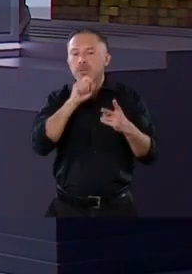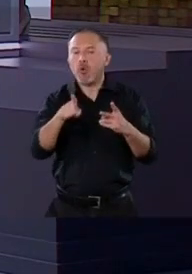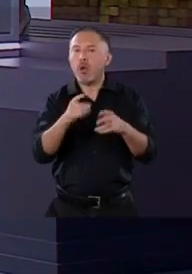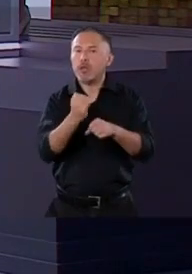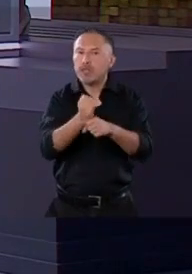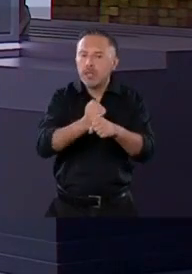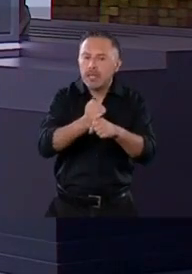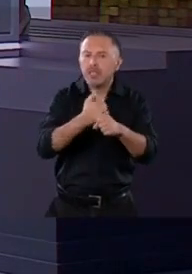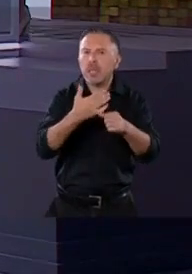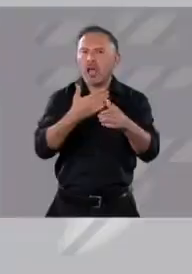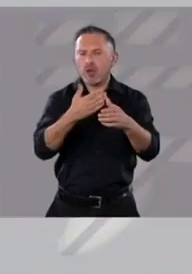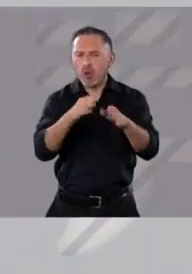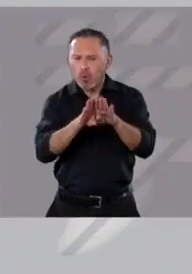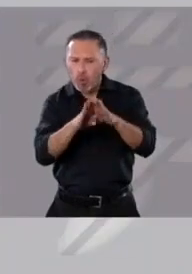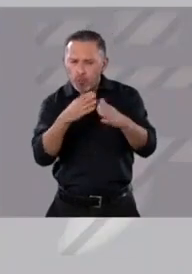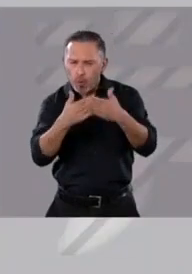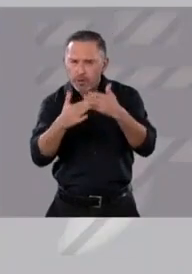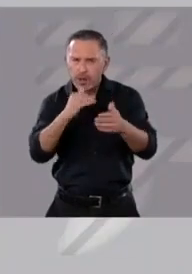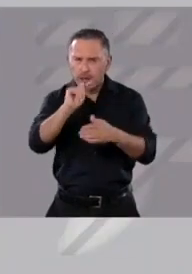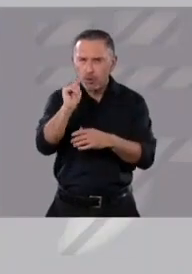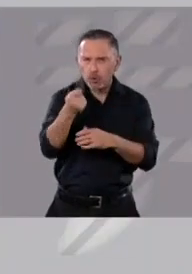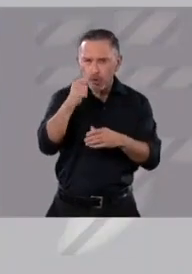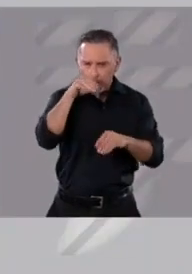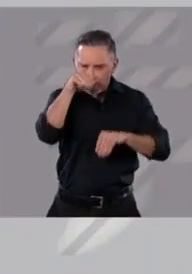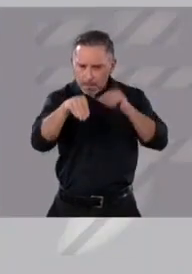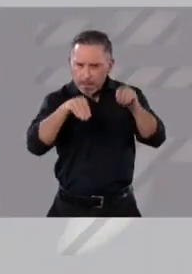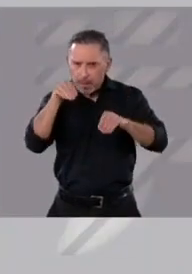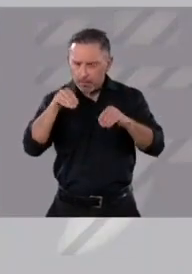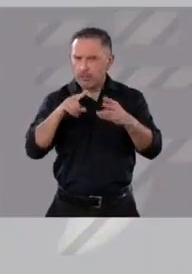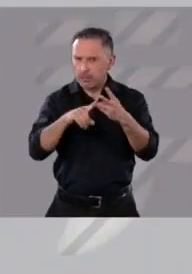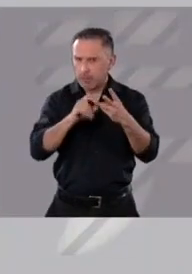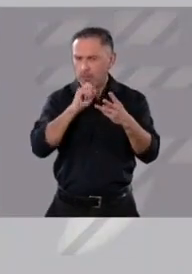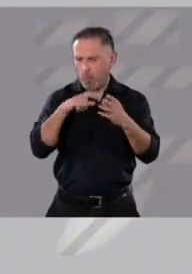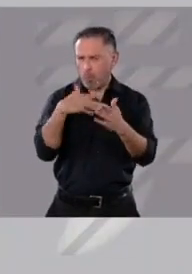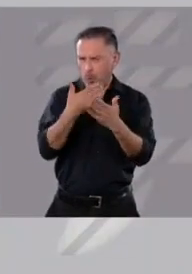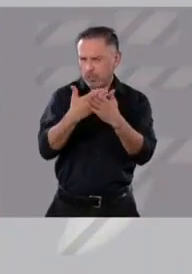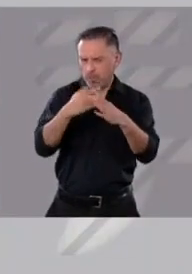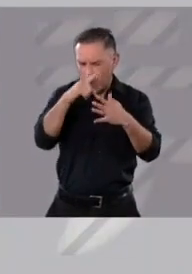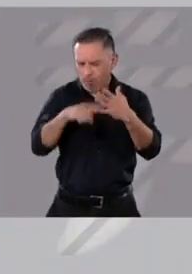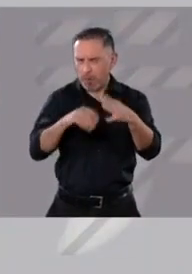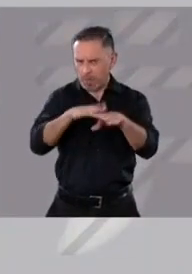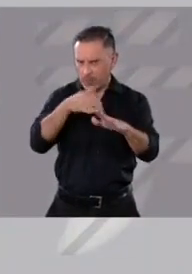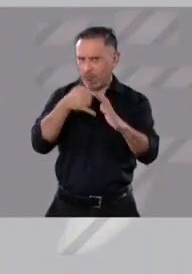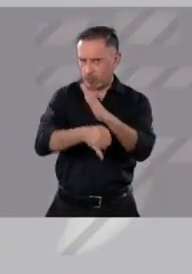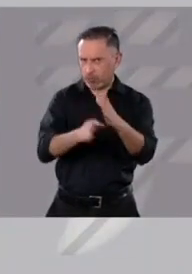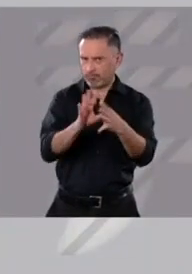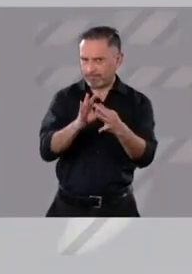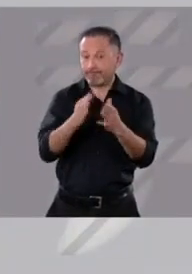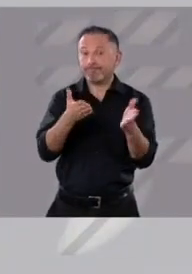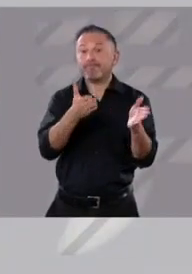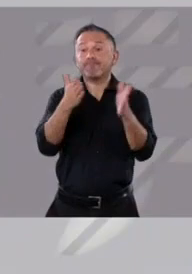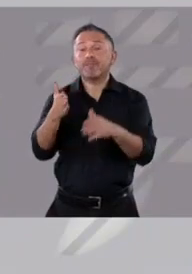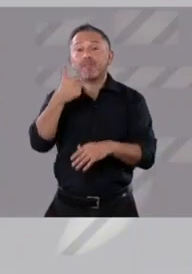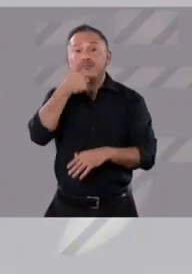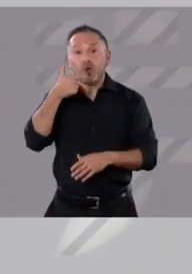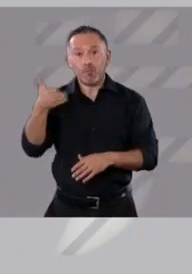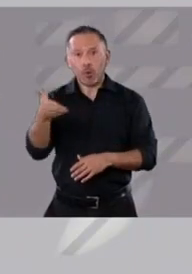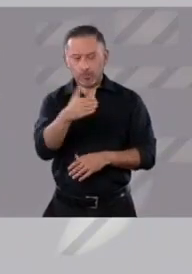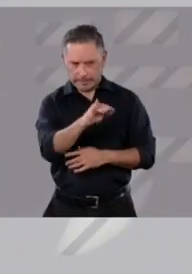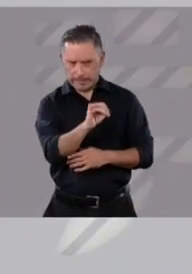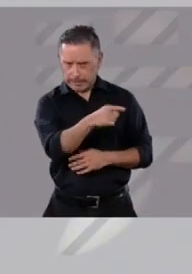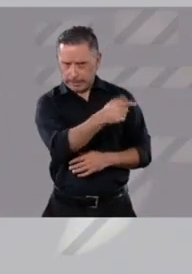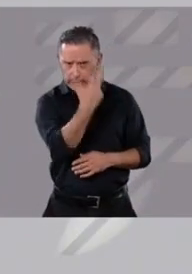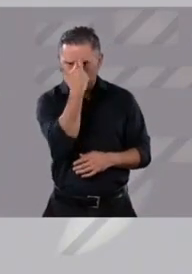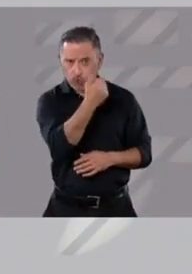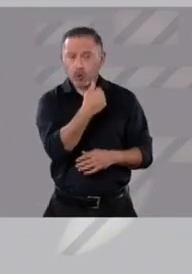por supuesto de coordinación. Más adelante presentaré los cuatro. Jorge Maynes. Estoy de acuerdo en hablar de las causas y vuelvo a hablar de un